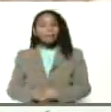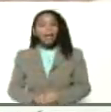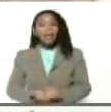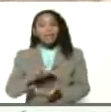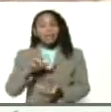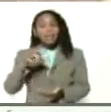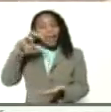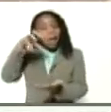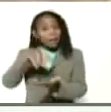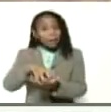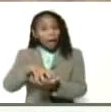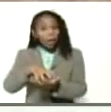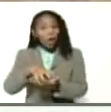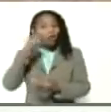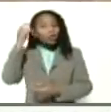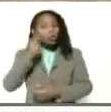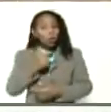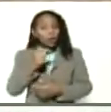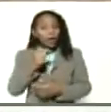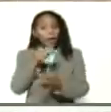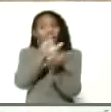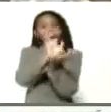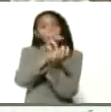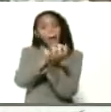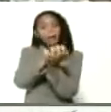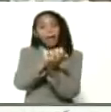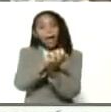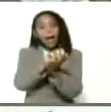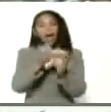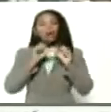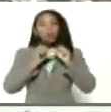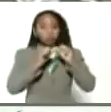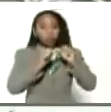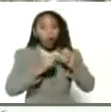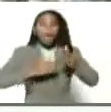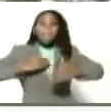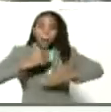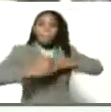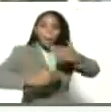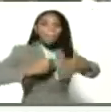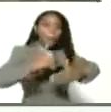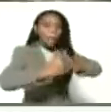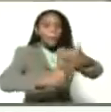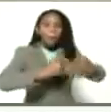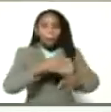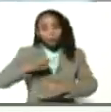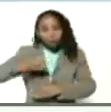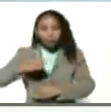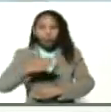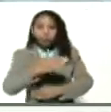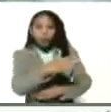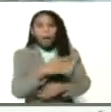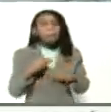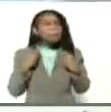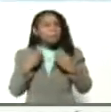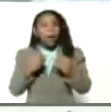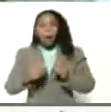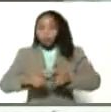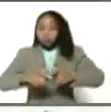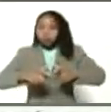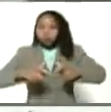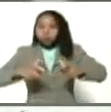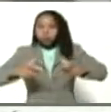estado Sucre y Nueva Esparta seguimos calando una gran cantidad de sardinas para aumentar